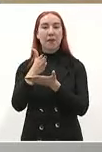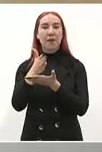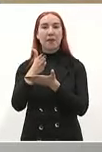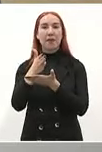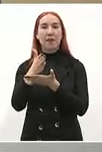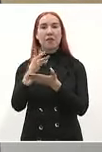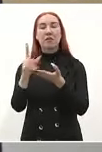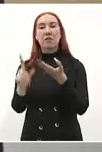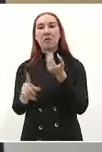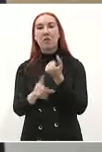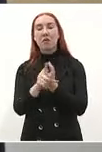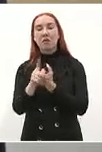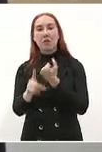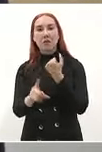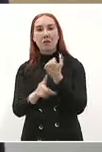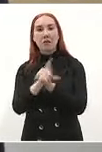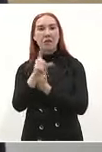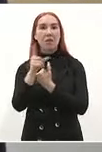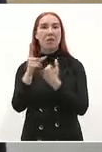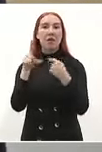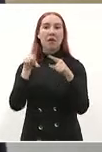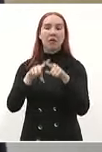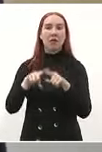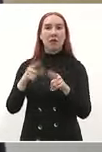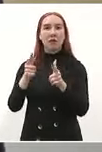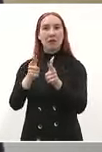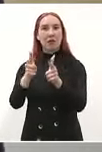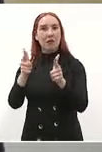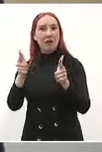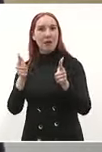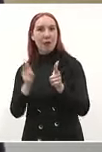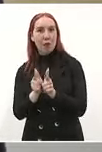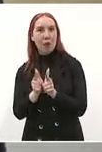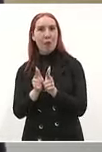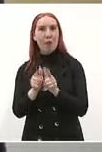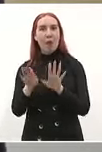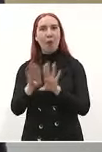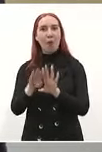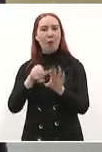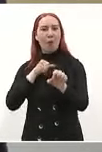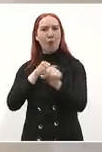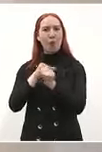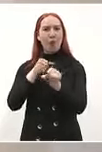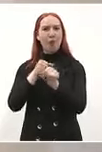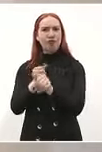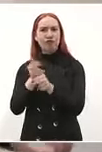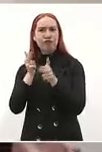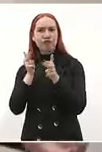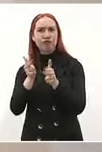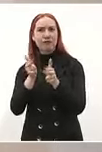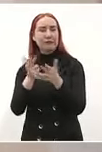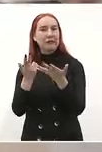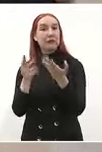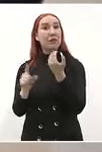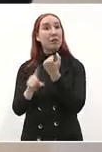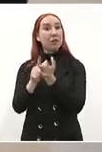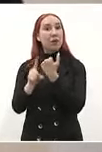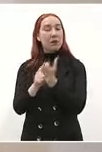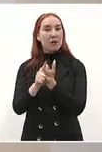ejércitos las bandas de la delincuencia lo que queremos